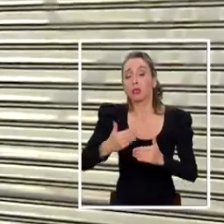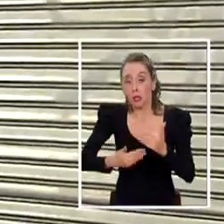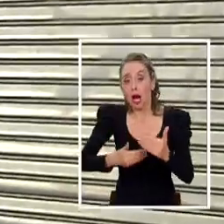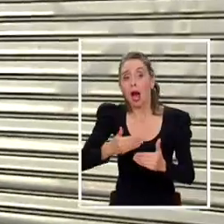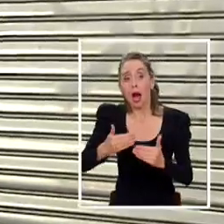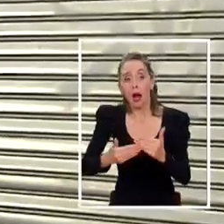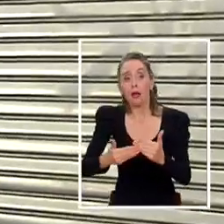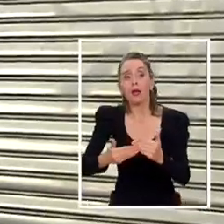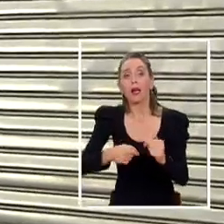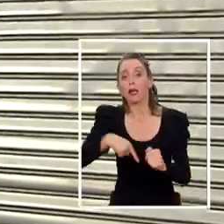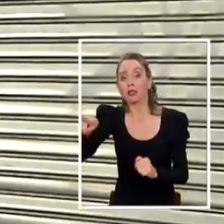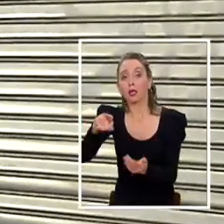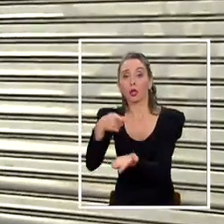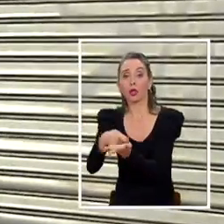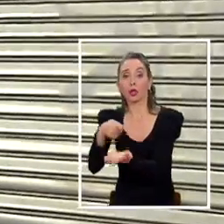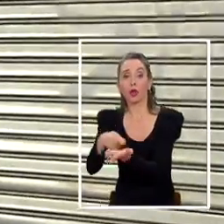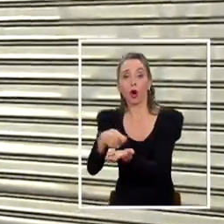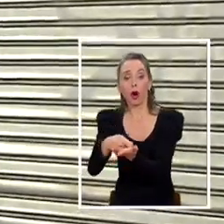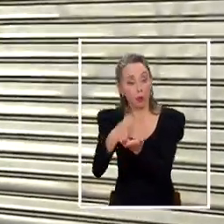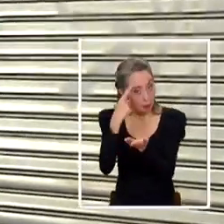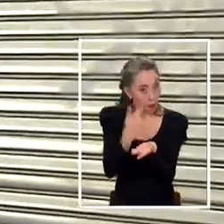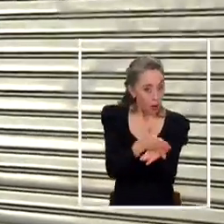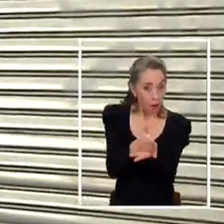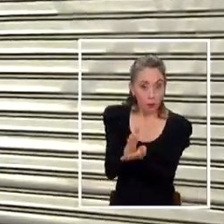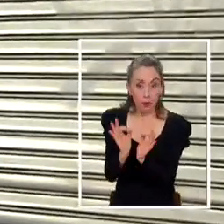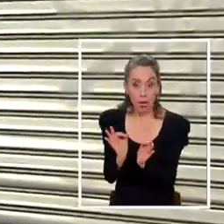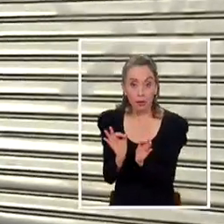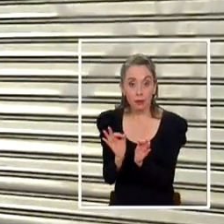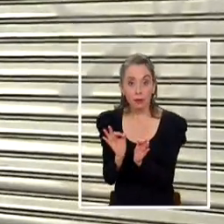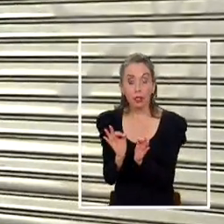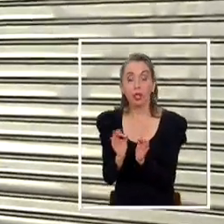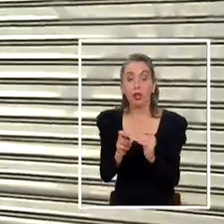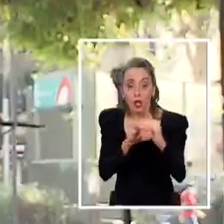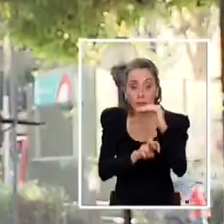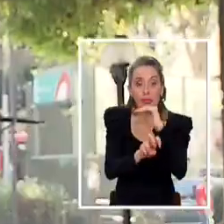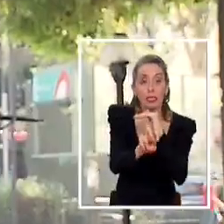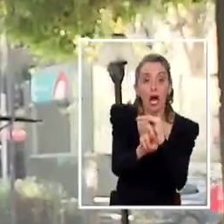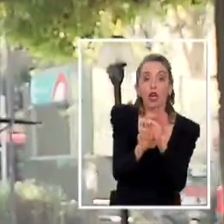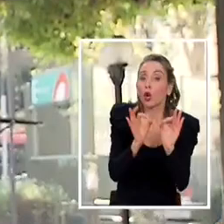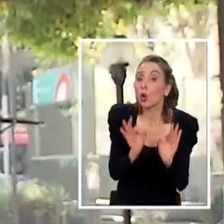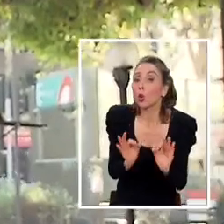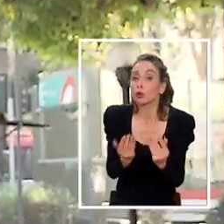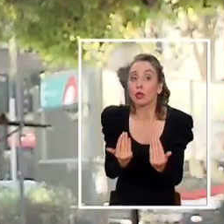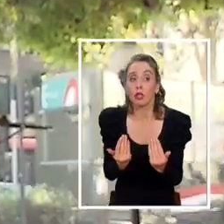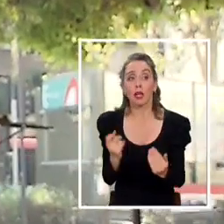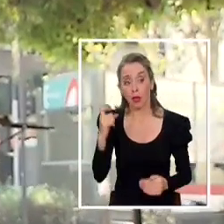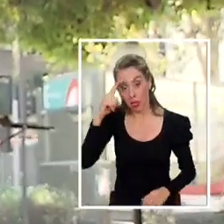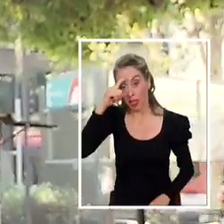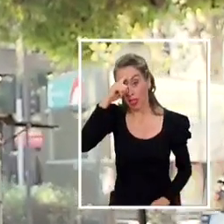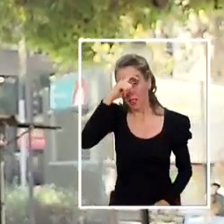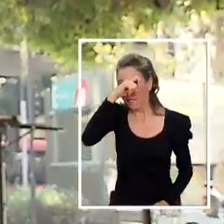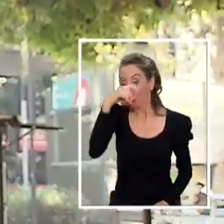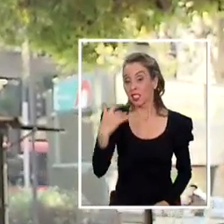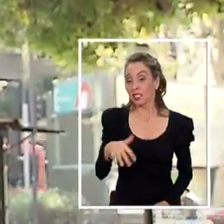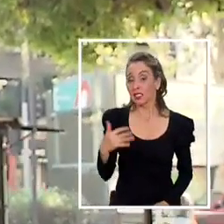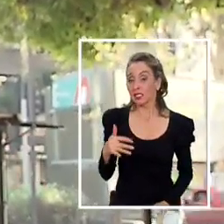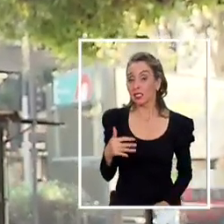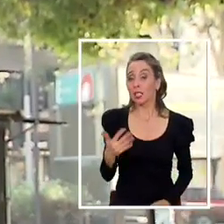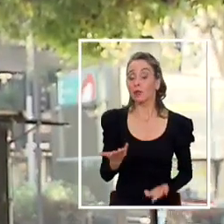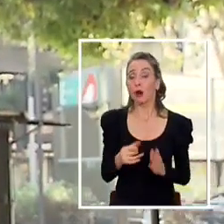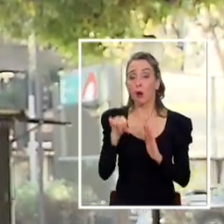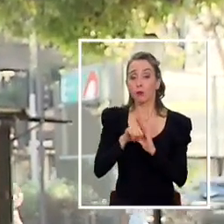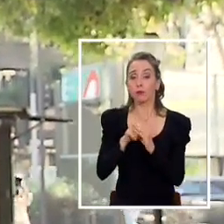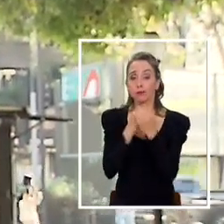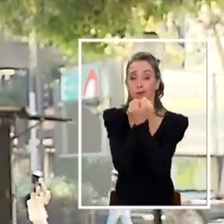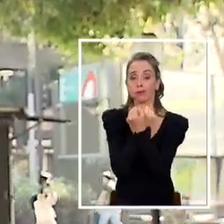haciendo las compras planificadamente y saliendo los justos y necesarios. Bastante difícil porque el